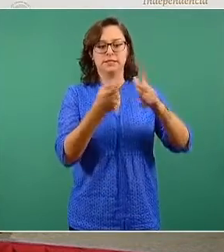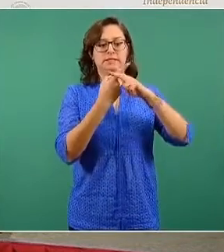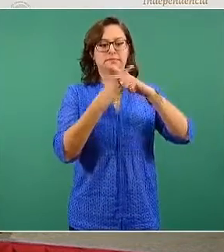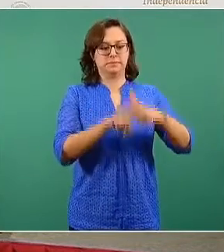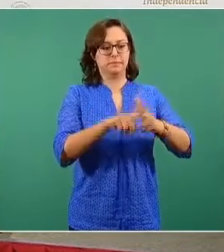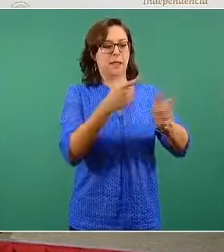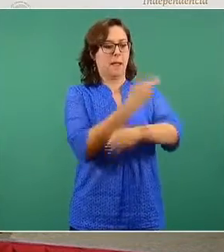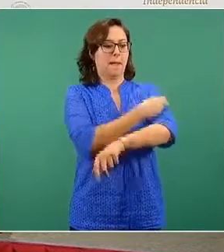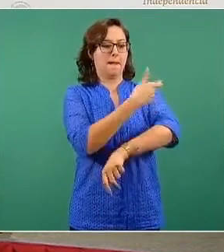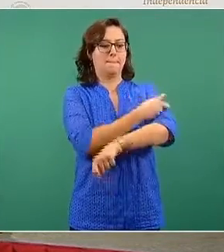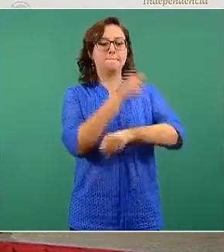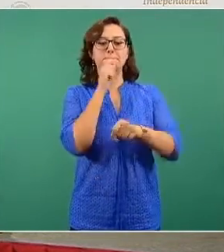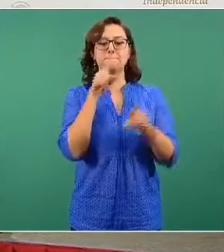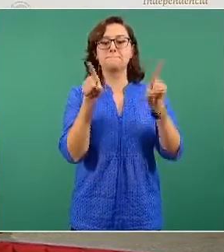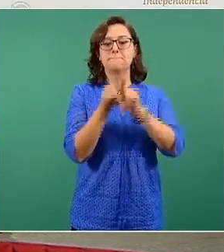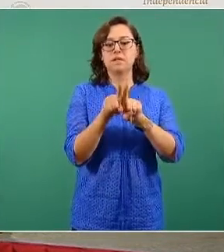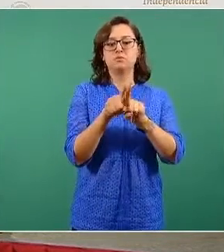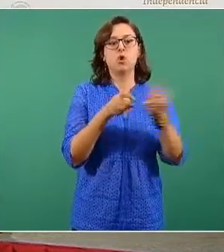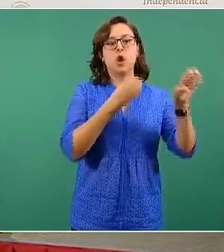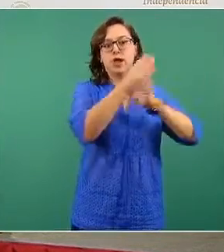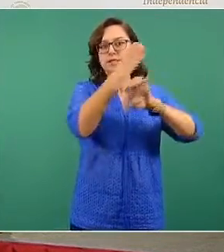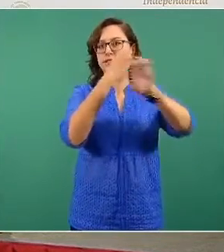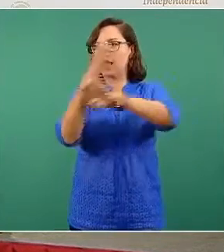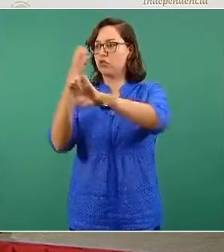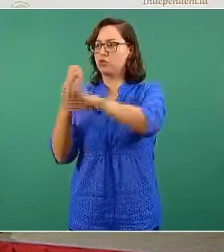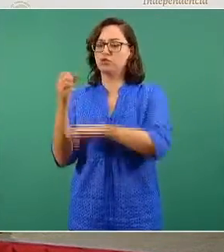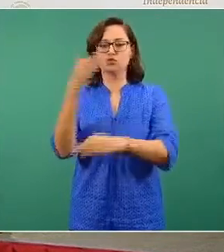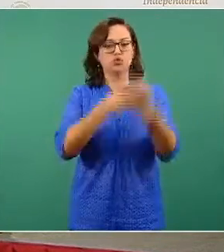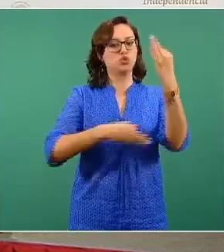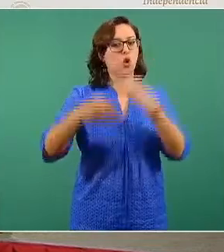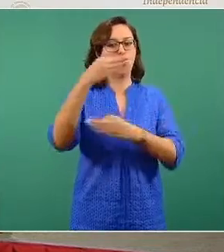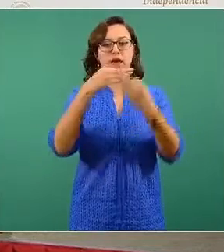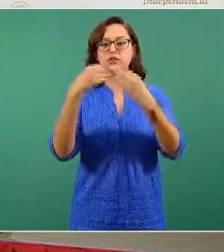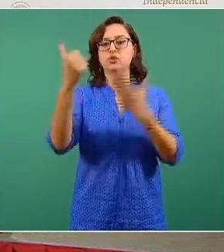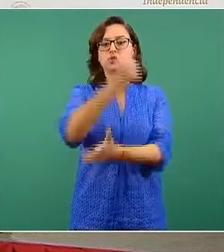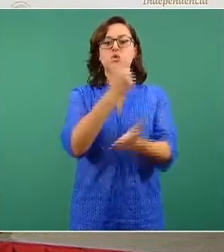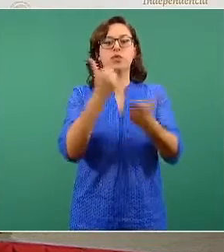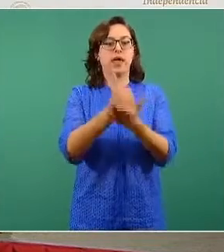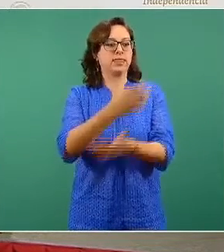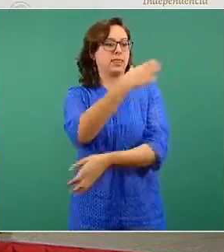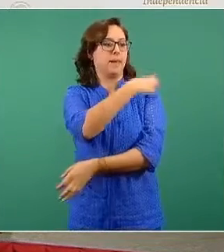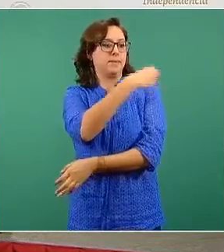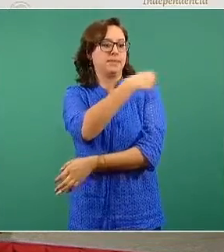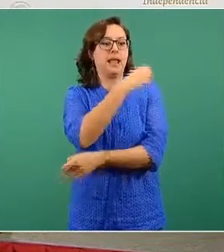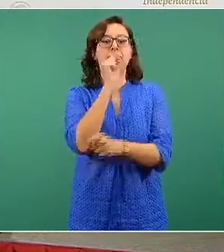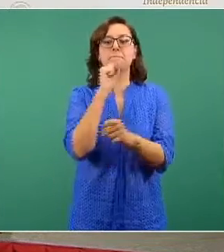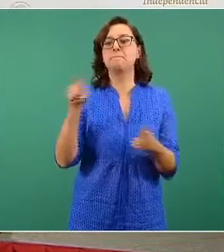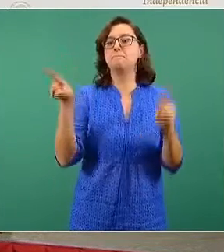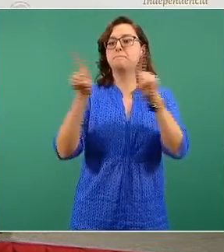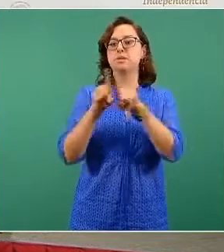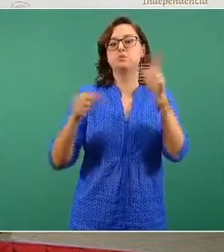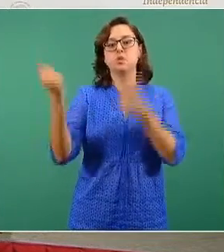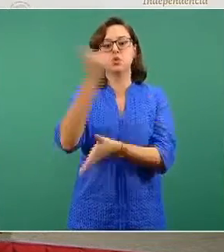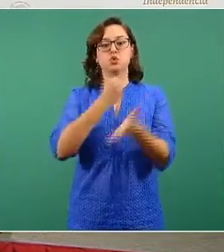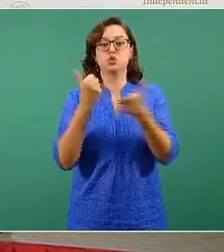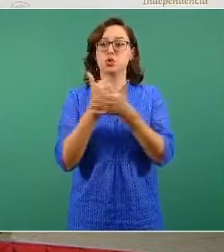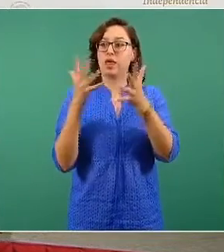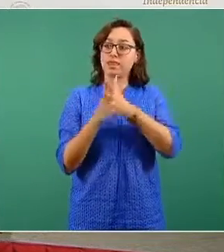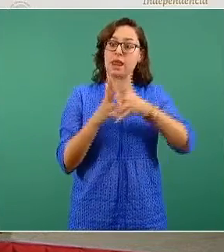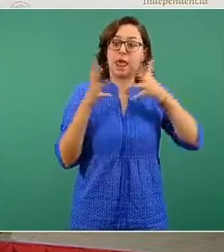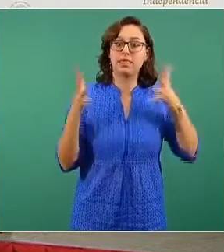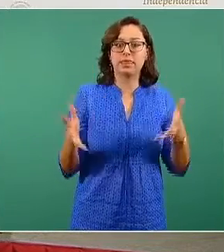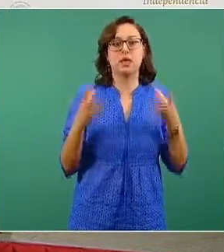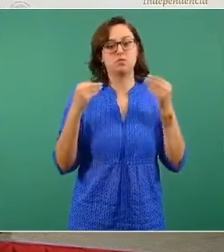todas las capitales de entidades federativas del país, incluso en algunas ciudades grandes de alta